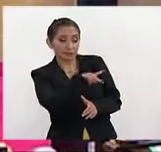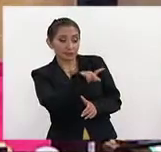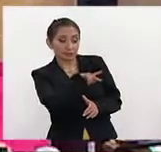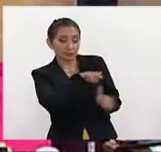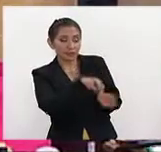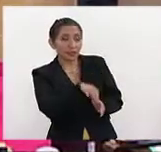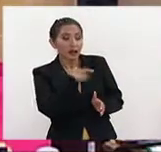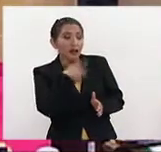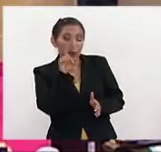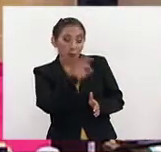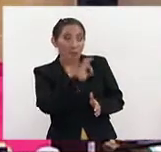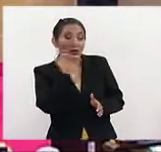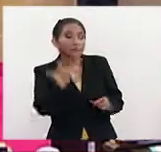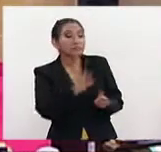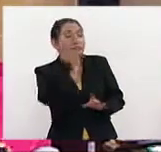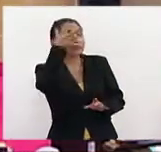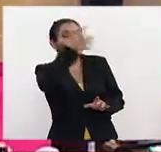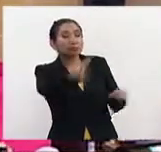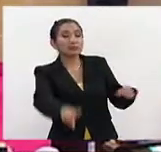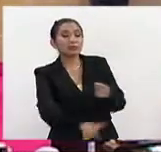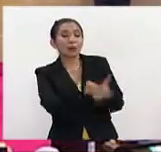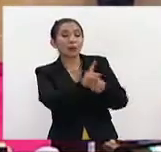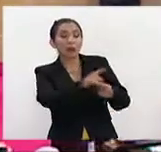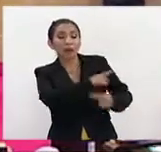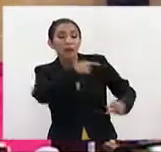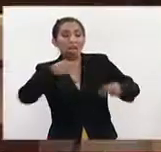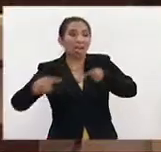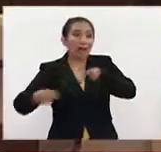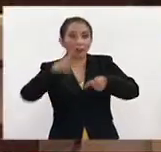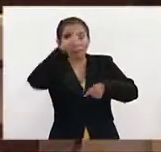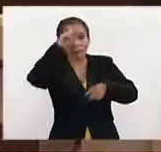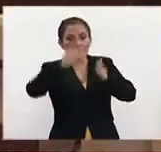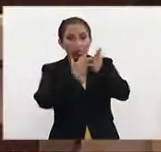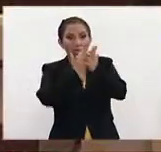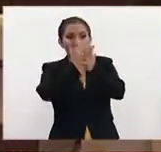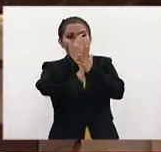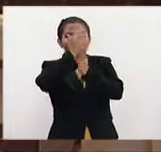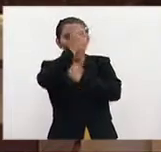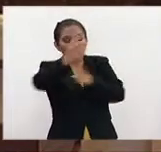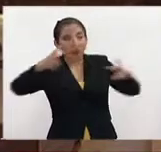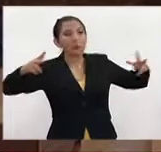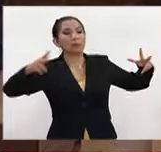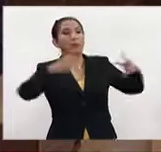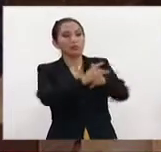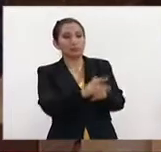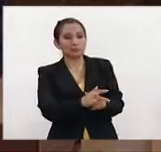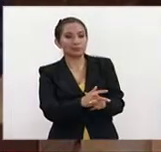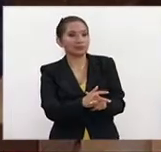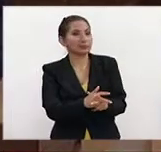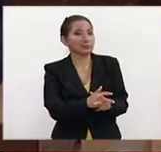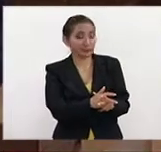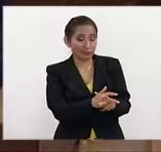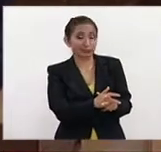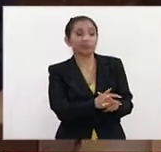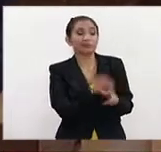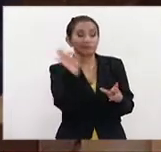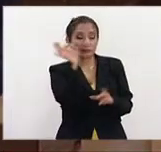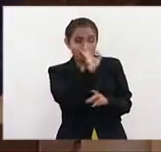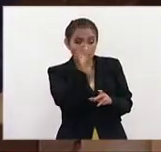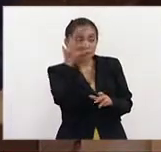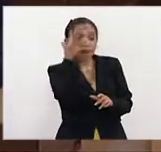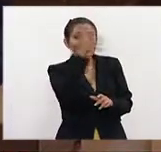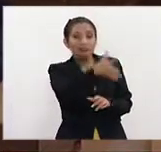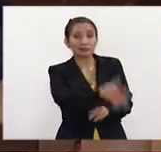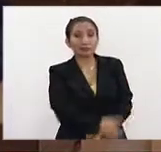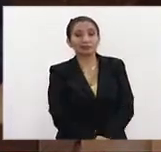situación de recalentamiento, de recrudecimiento y de desafío independentista y confrontación está para quedarse durante mucho